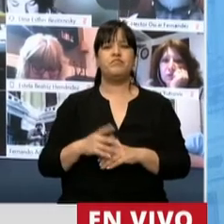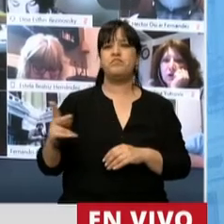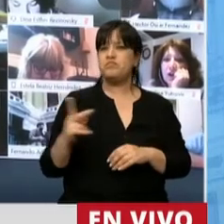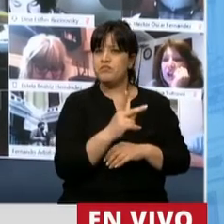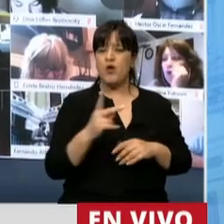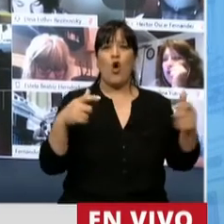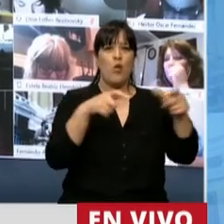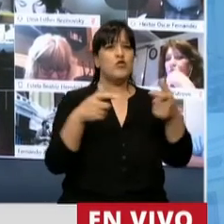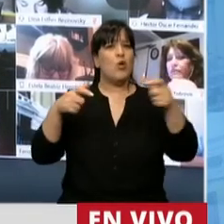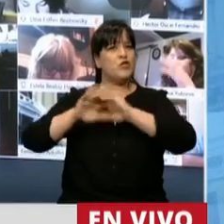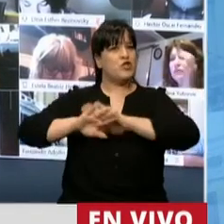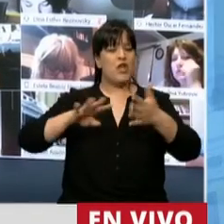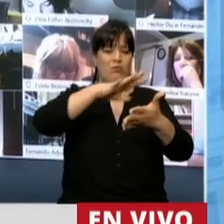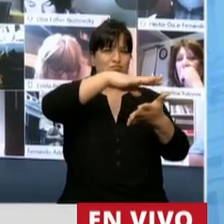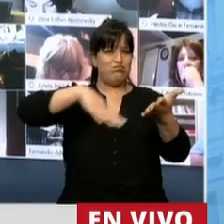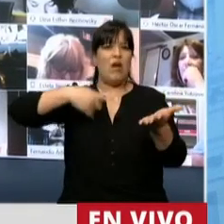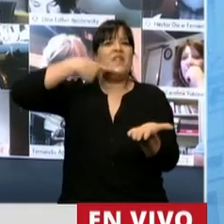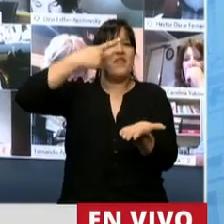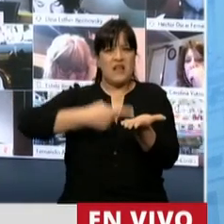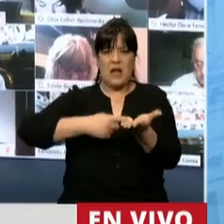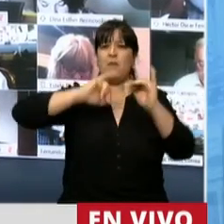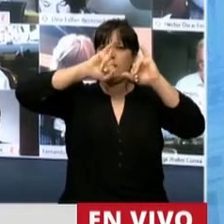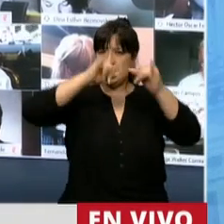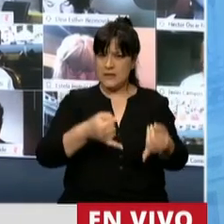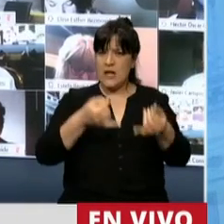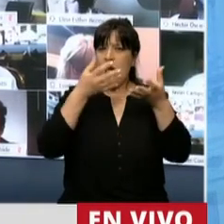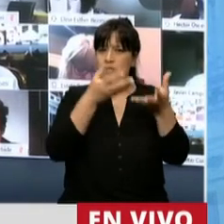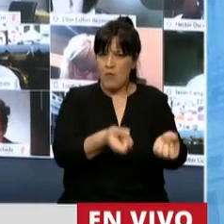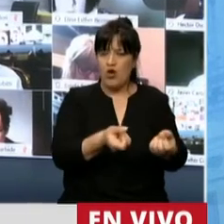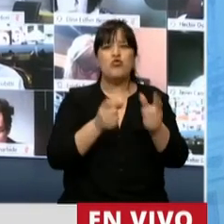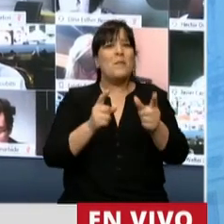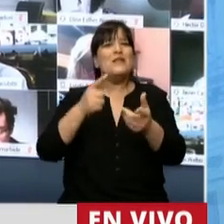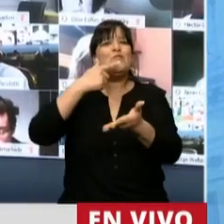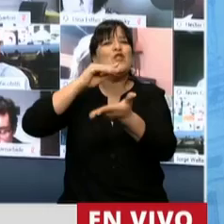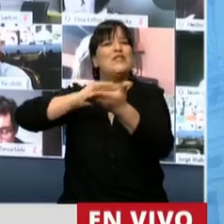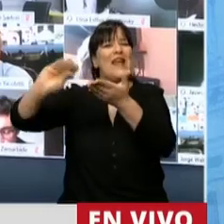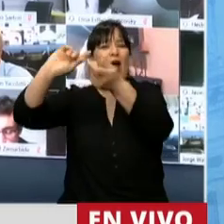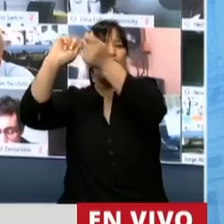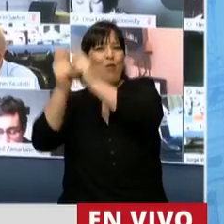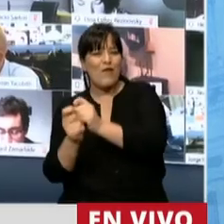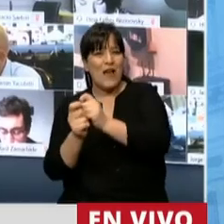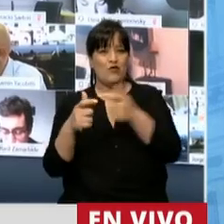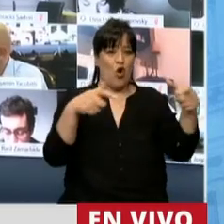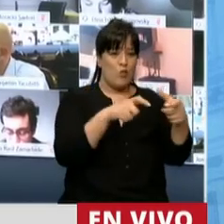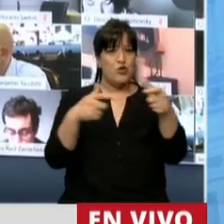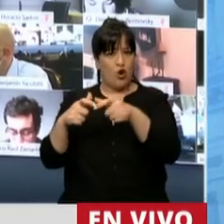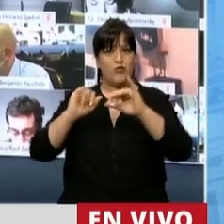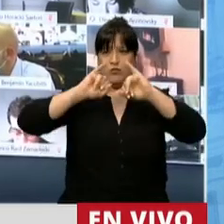decidió emitir dictamen afirmativo respecto de las modificaciones introducidas en el Senado.